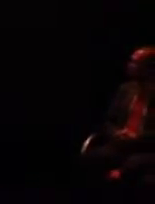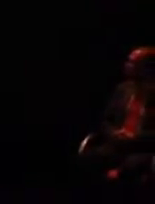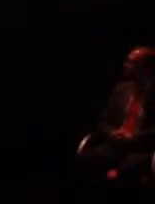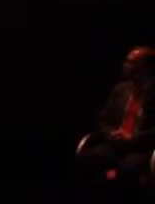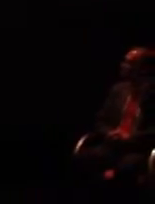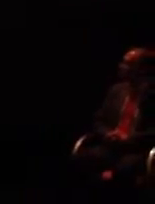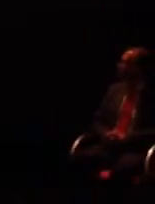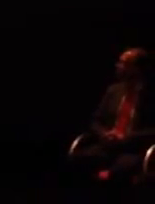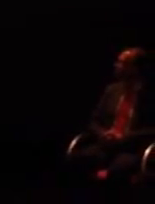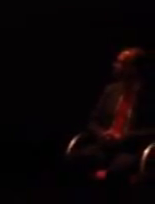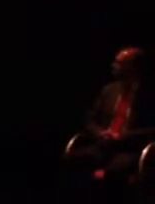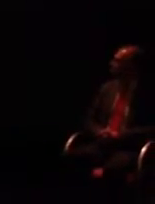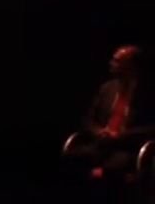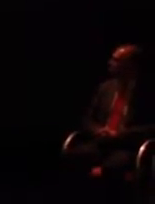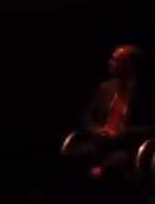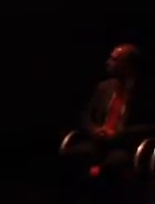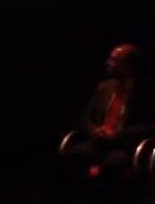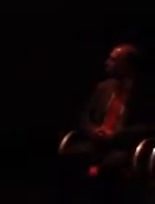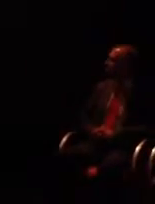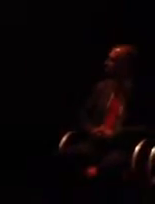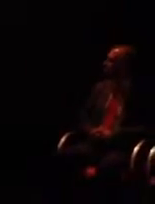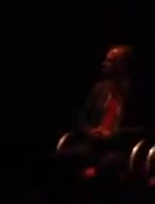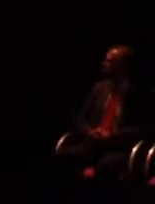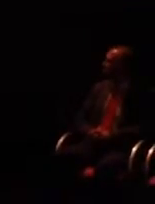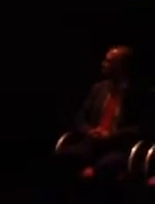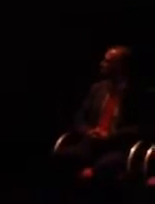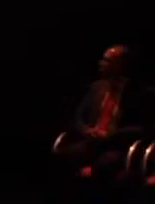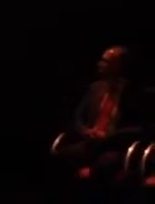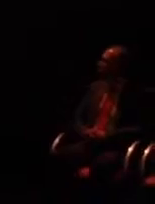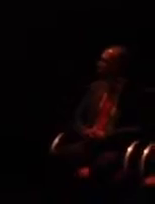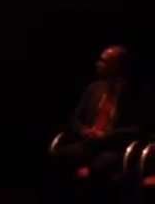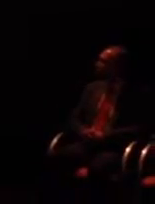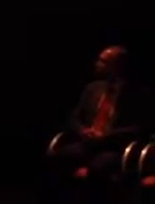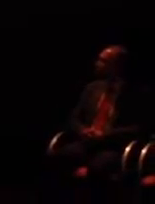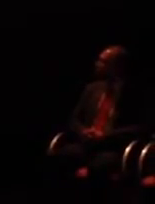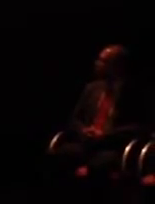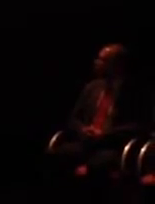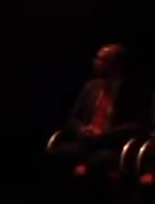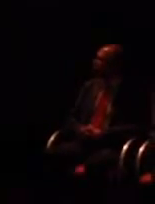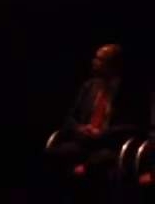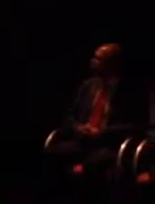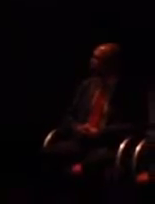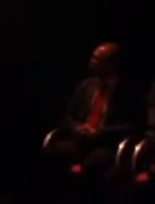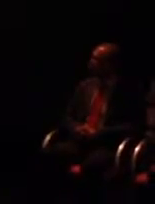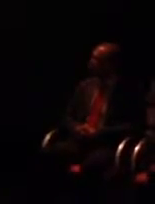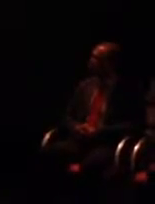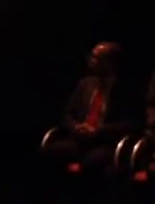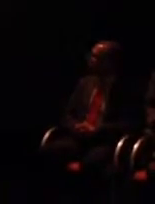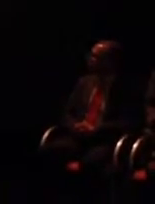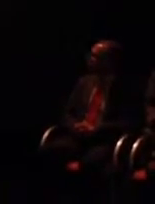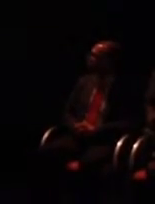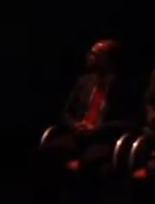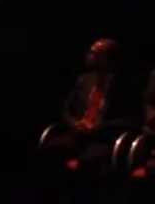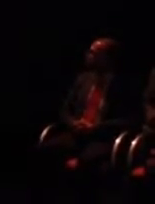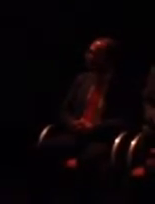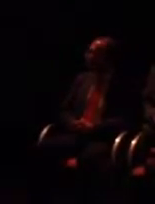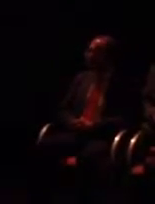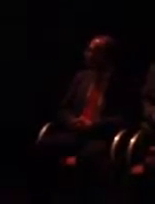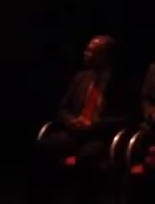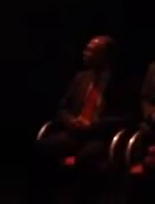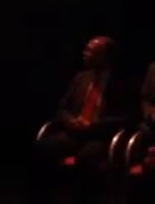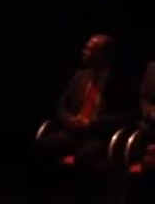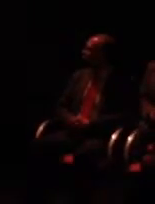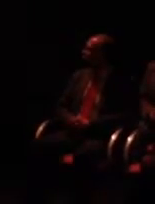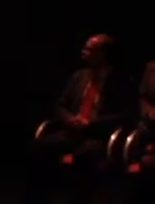conseguir que las personas con discapacidad intelectual tengan las mismas oportunidades que toda la población. APROSMO es toda una